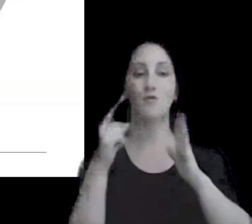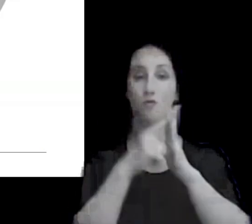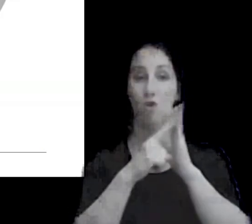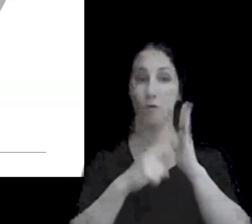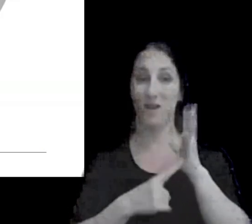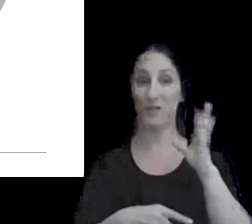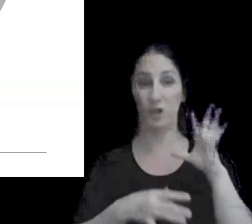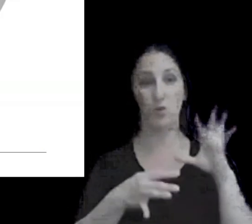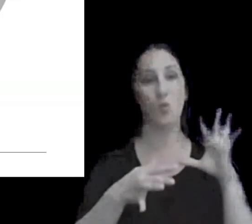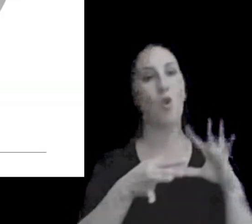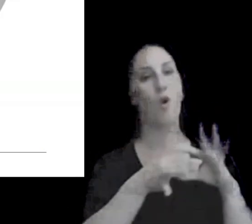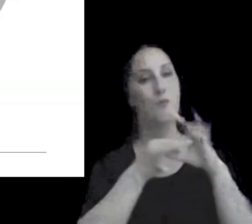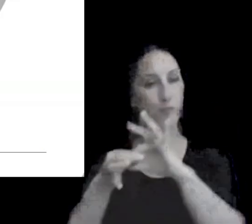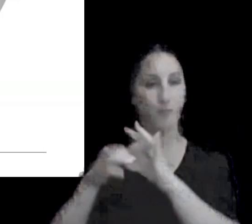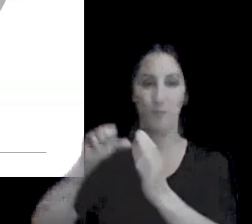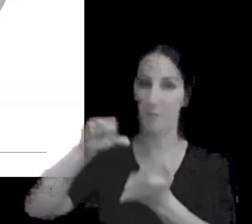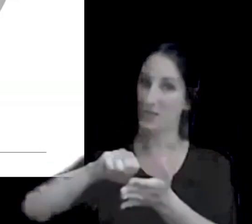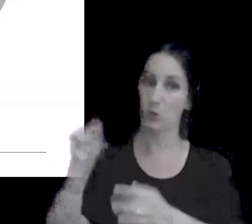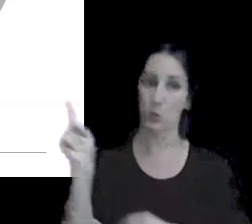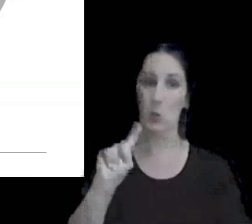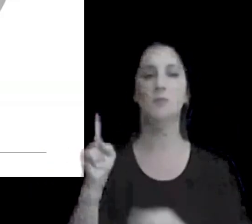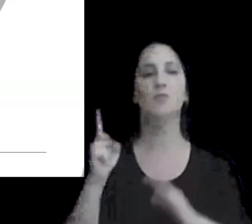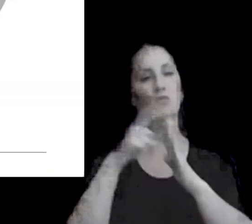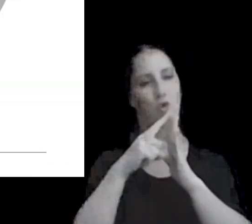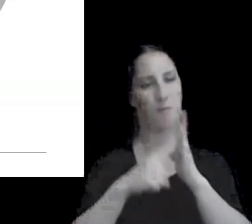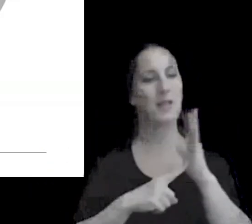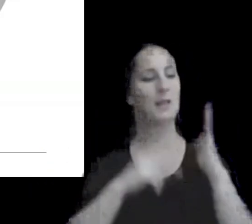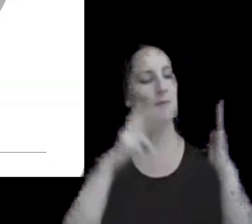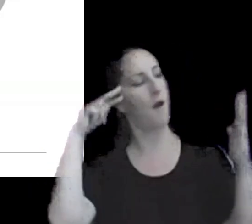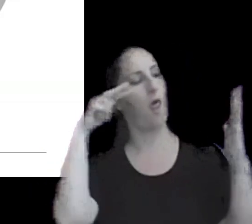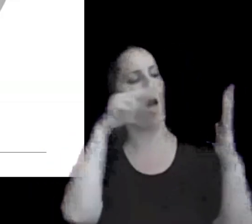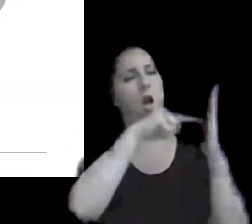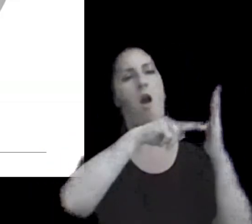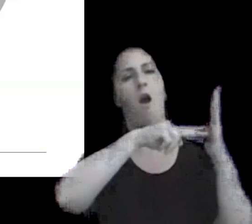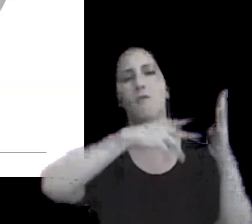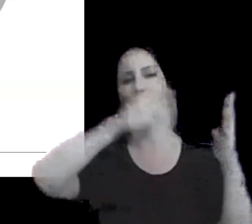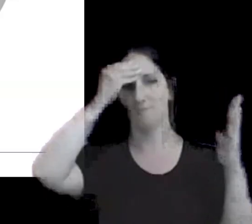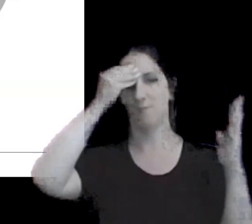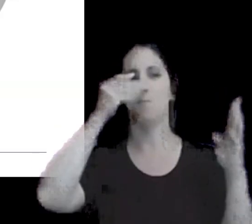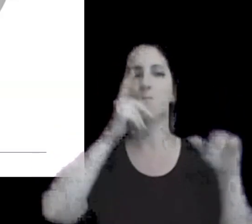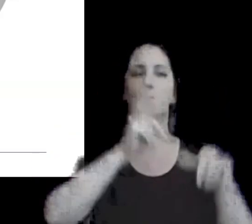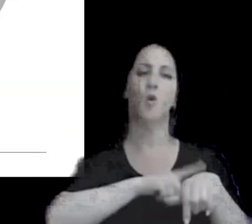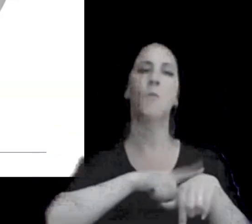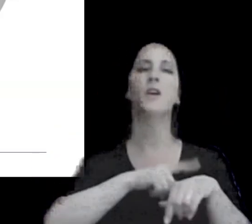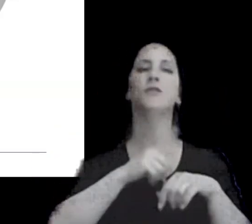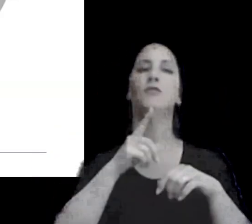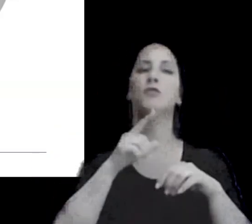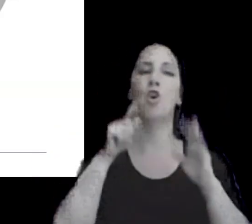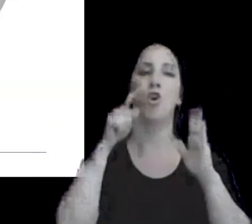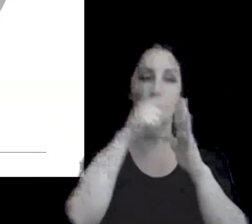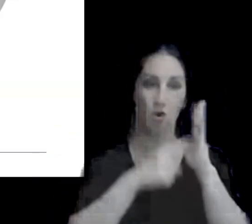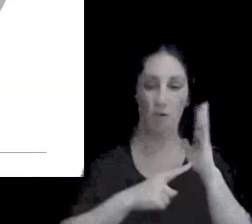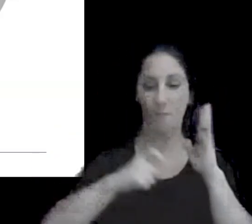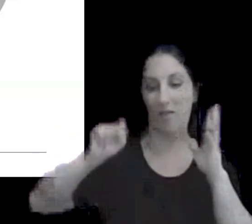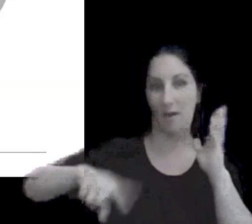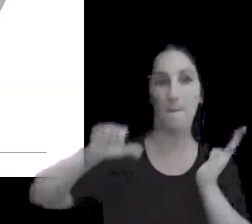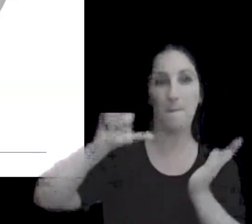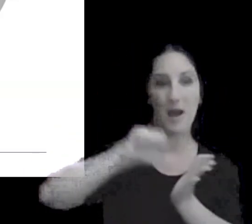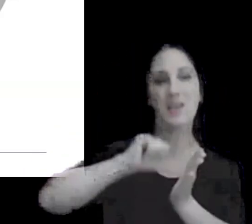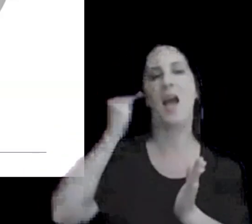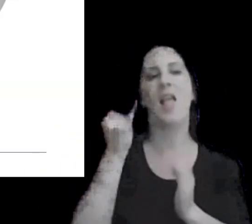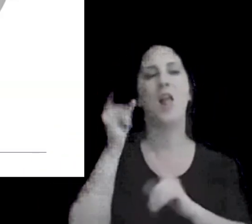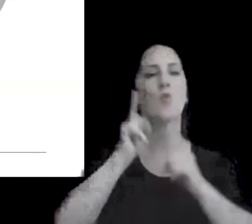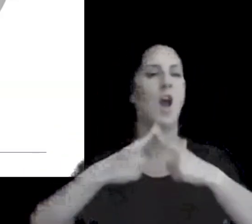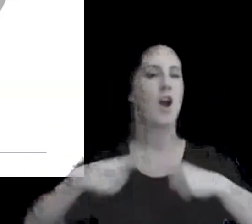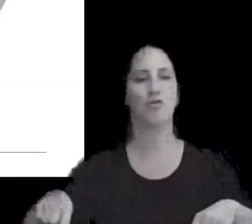vinculante para el país es una normativa de referencia cuando dentro del marco normativo local hay aspectos